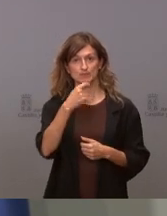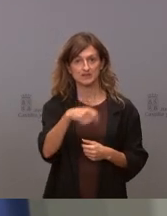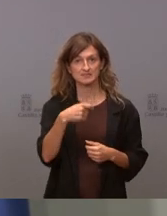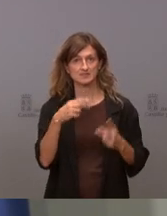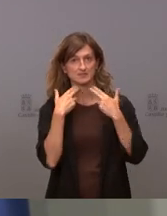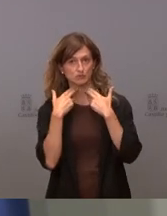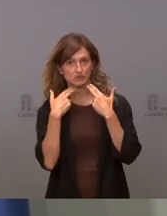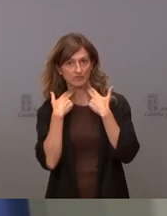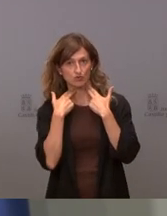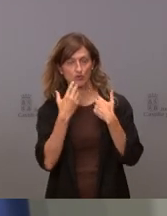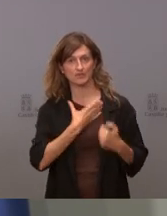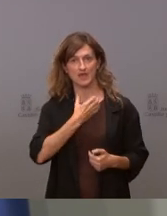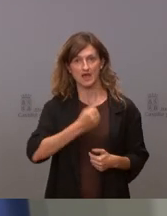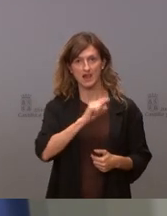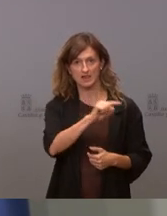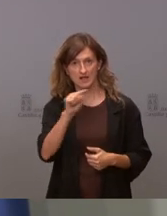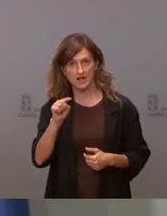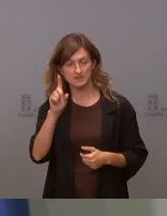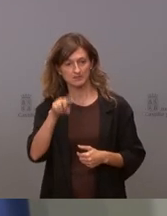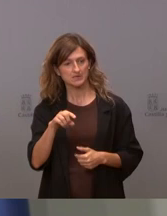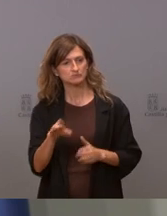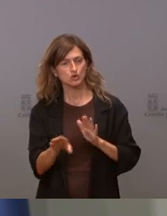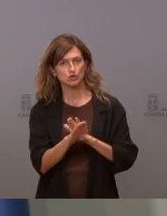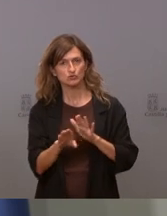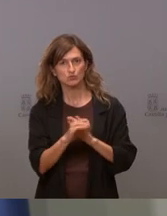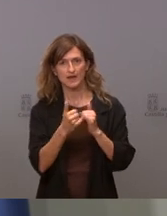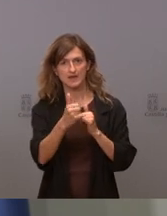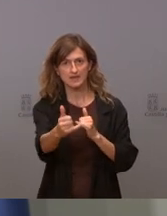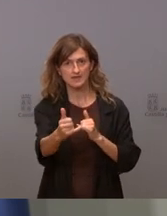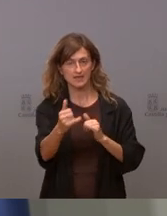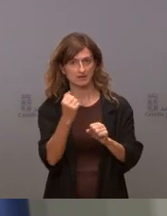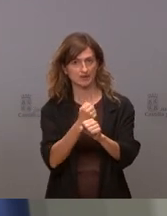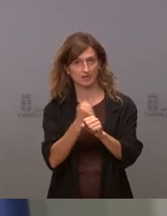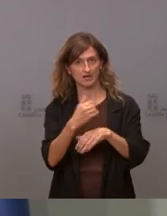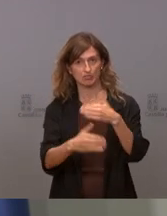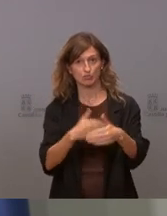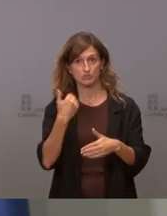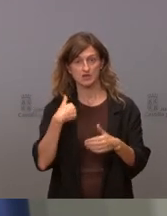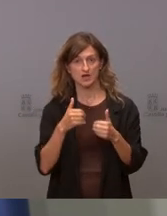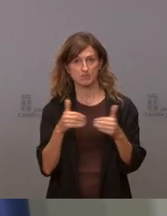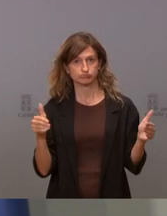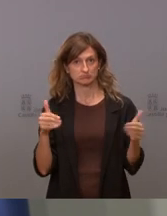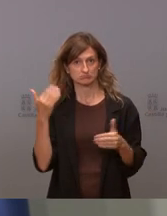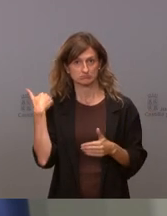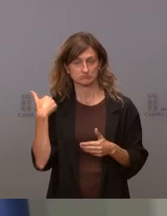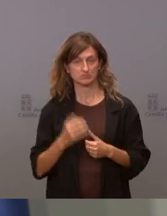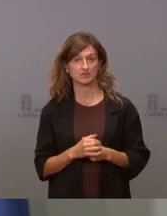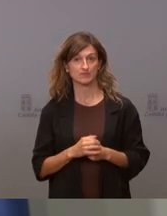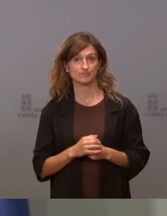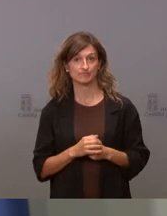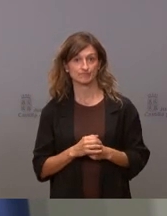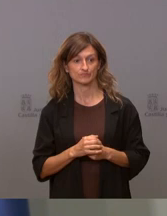diputación de los alcaldes y vamos a seguir trabajando en esa línea esa línea que ya abrimos en su día esa es la línea